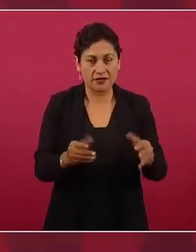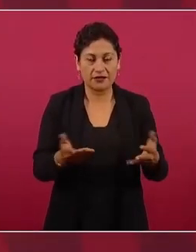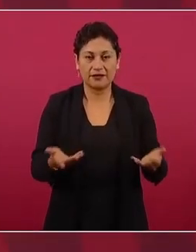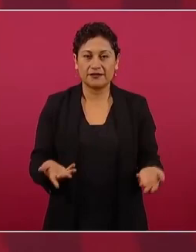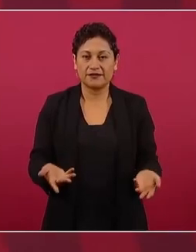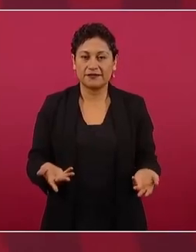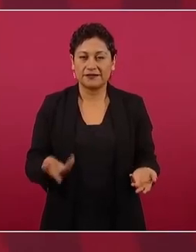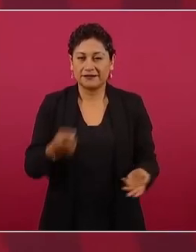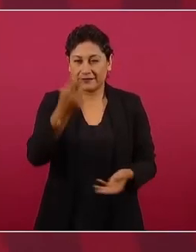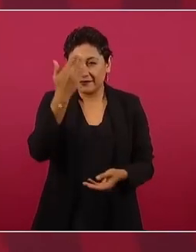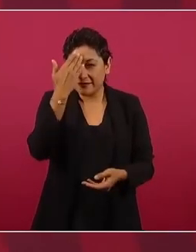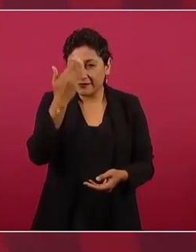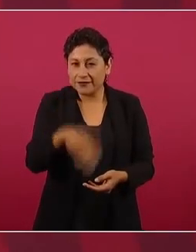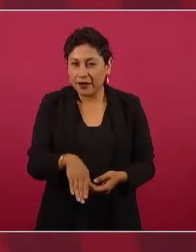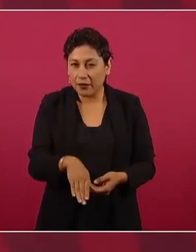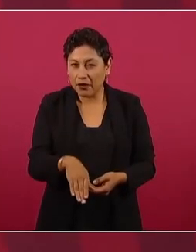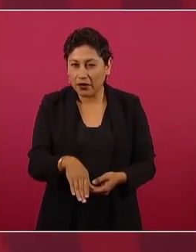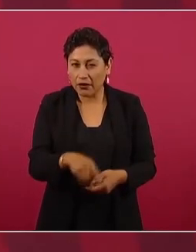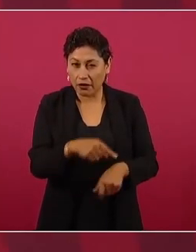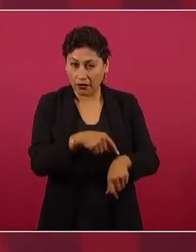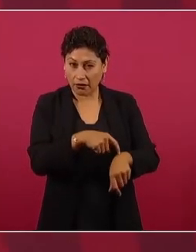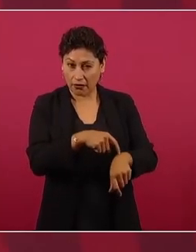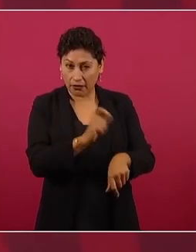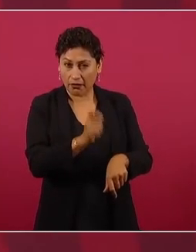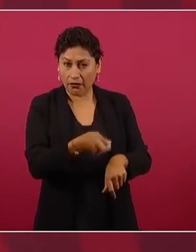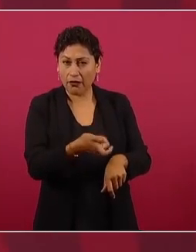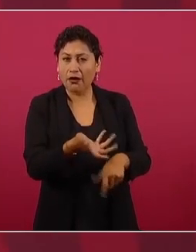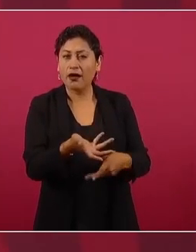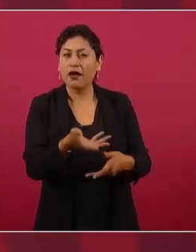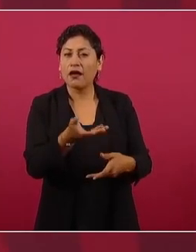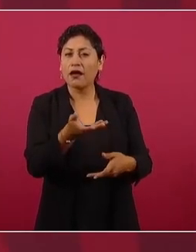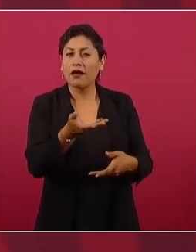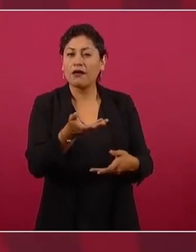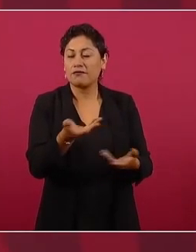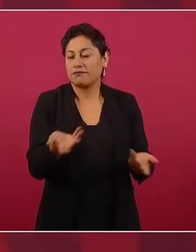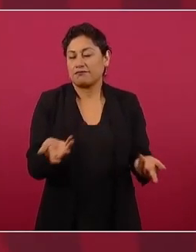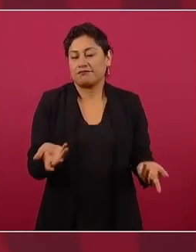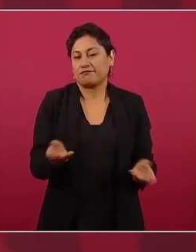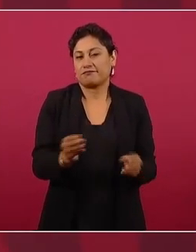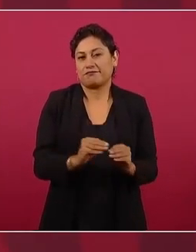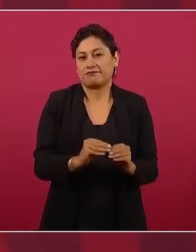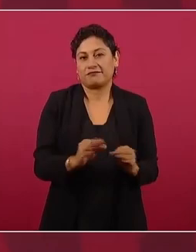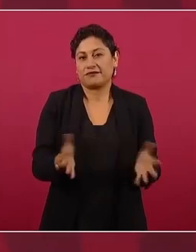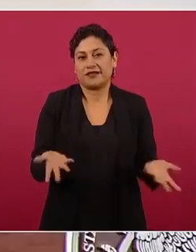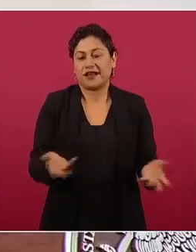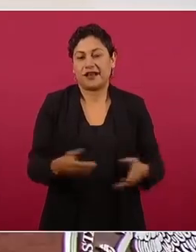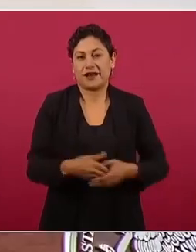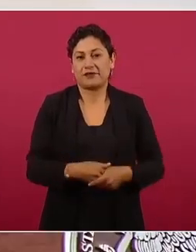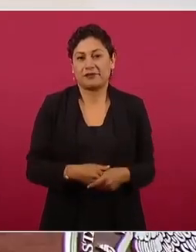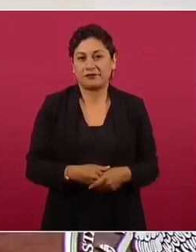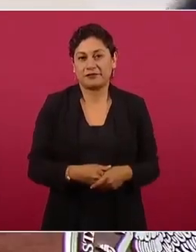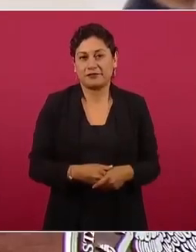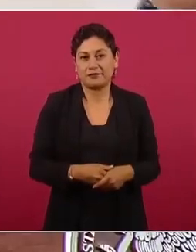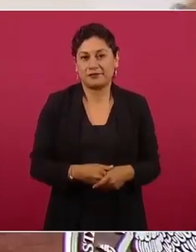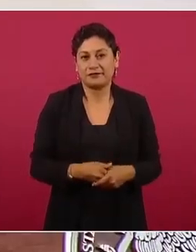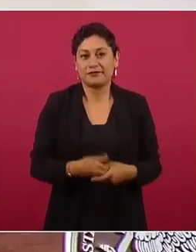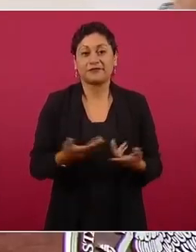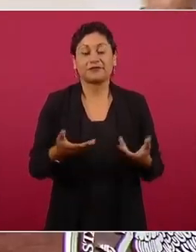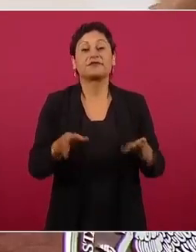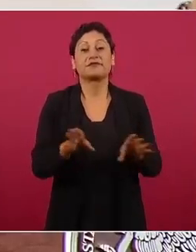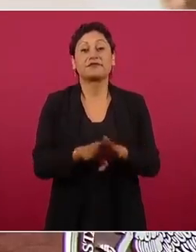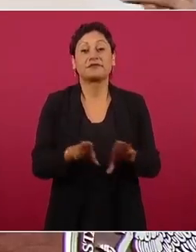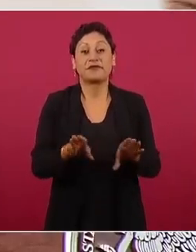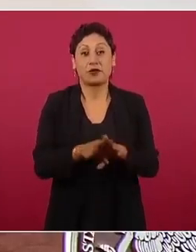a esa hora pues ni modo que llamaran a votar